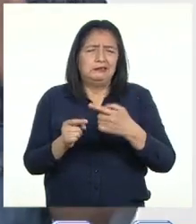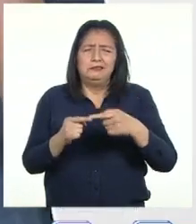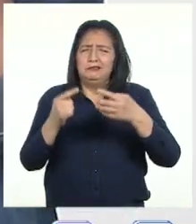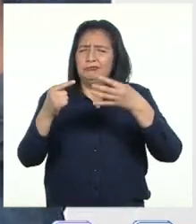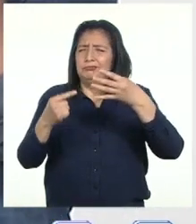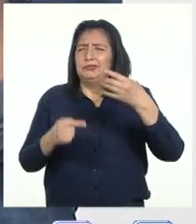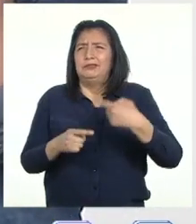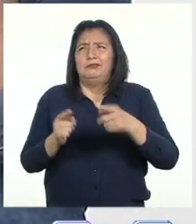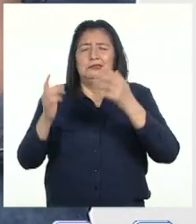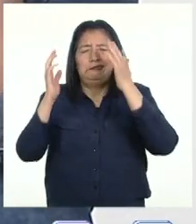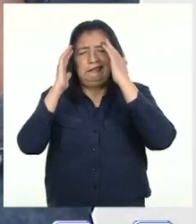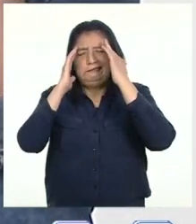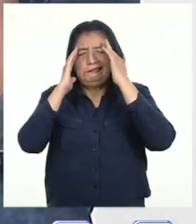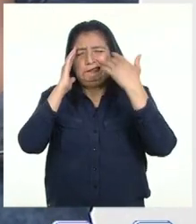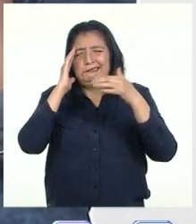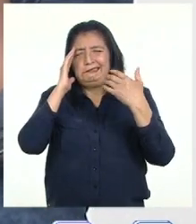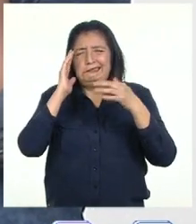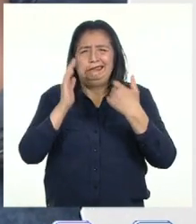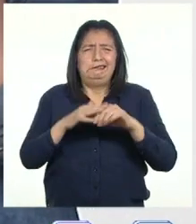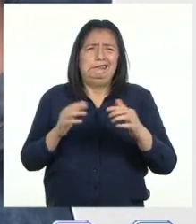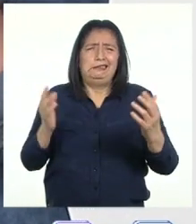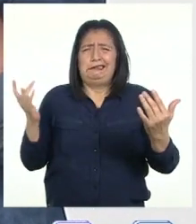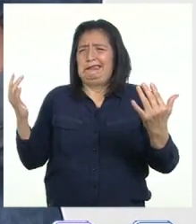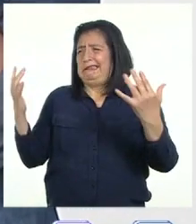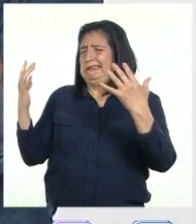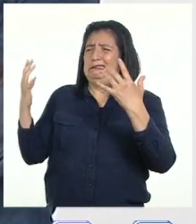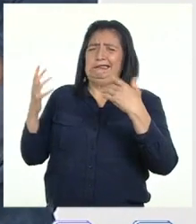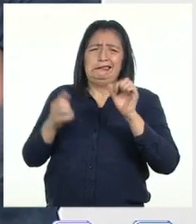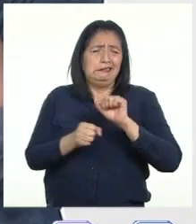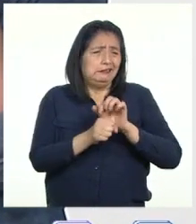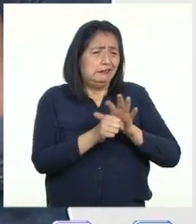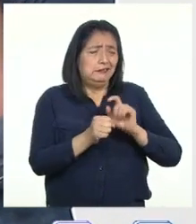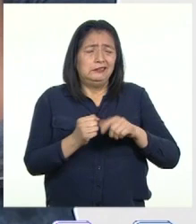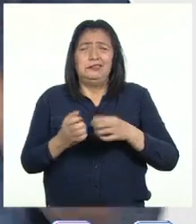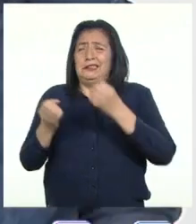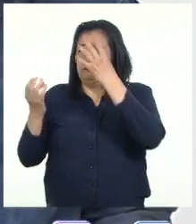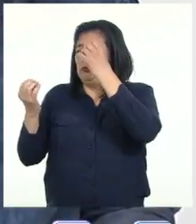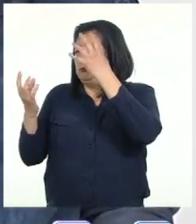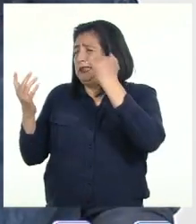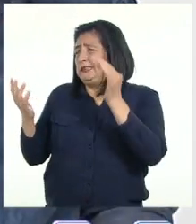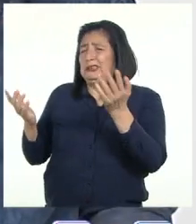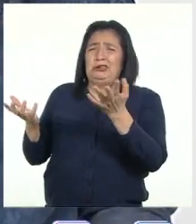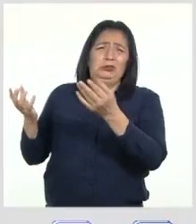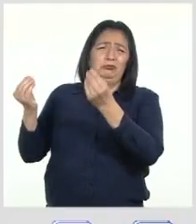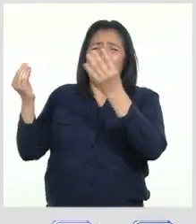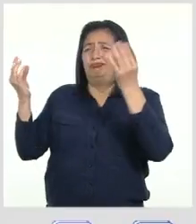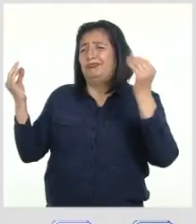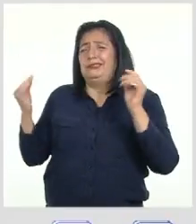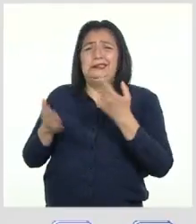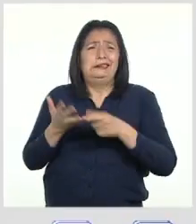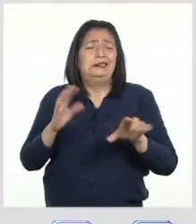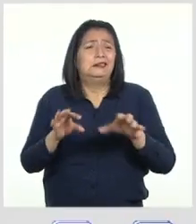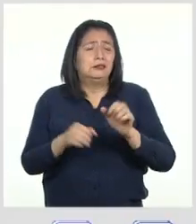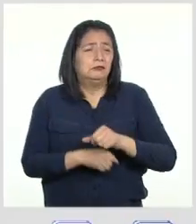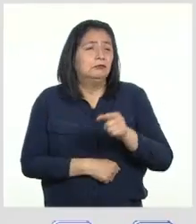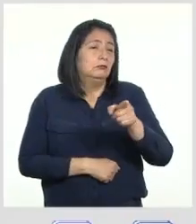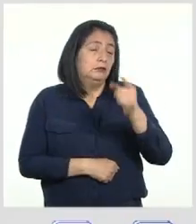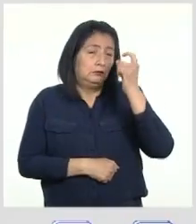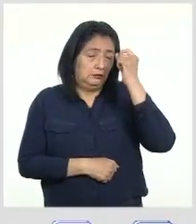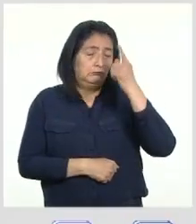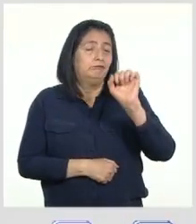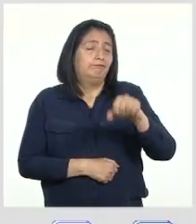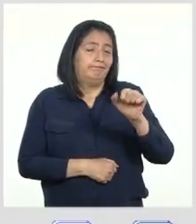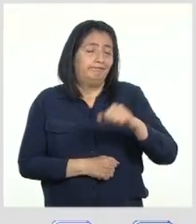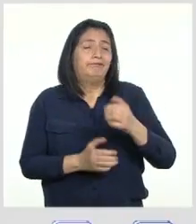fuentes ¡Wow! Estamos acorralados entre la pandemia y la infodemia ¿Qué podemos hacer? Entiendo y comparto sus